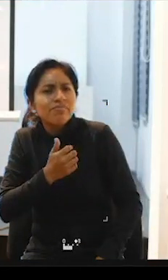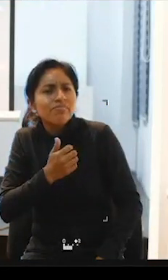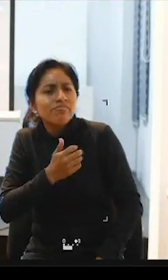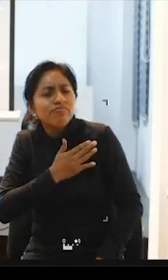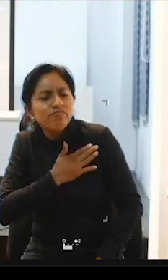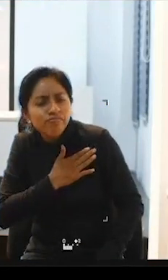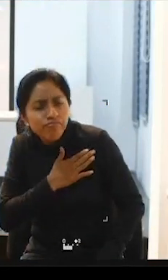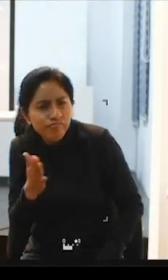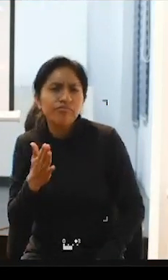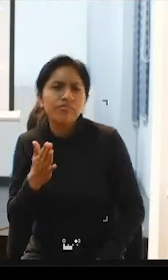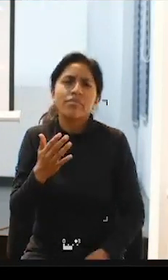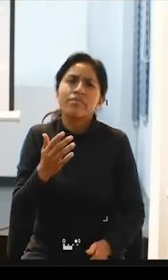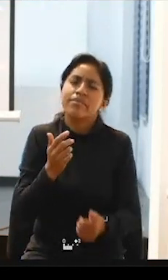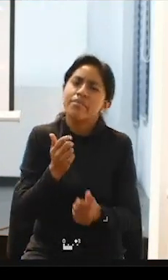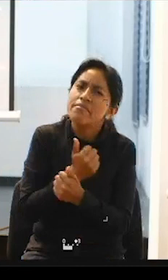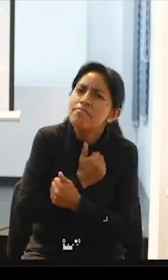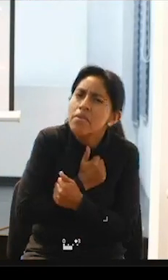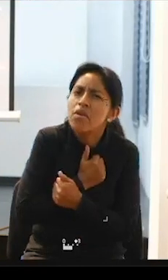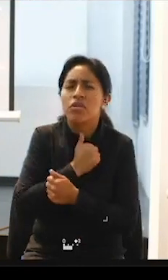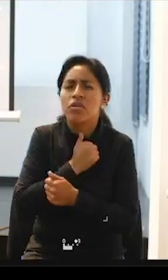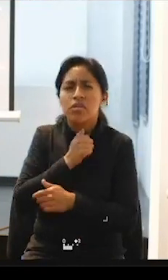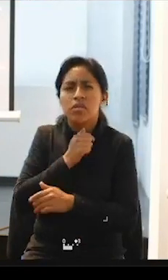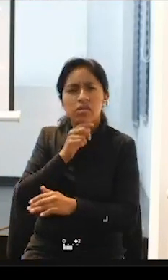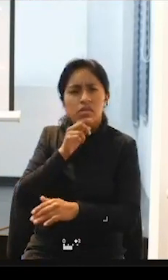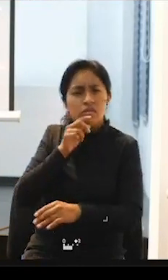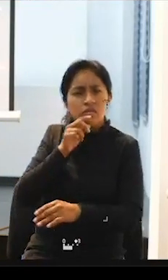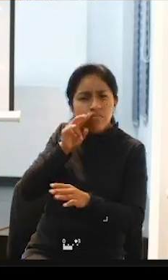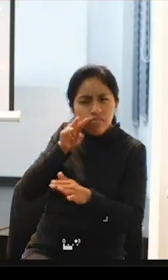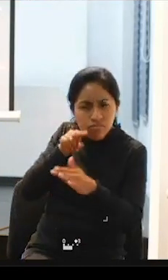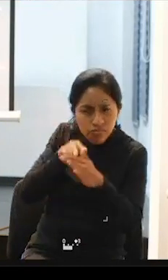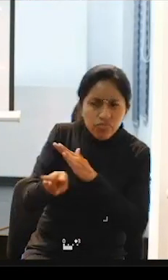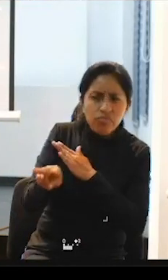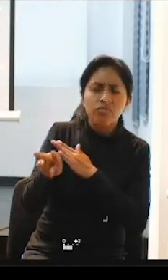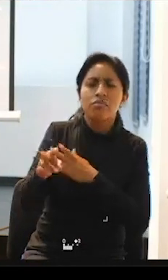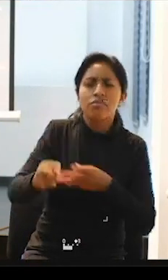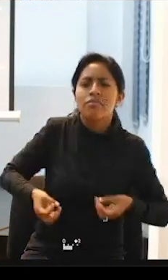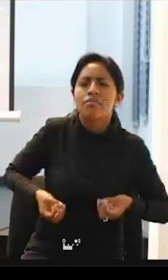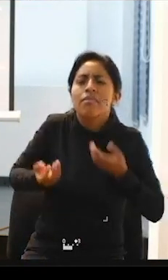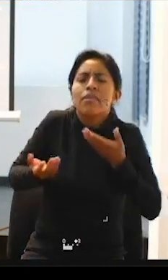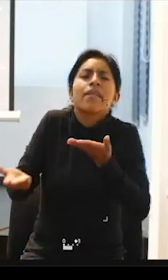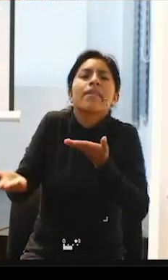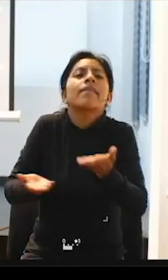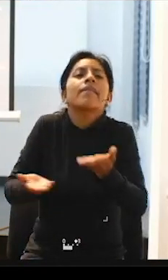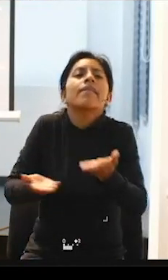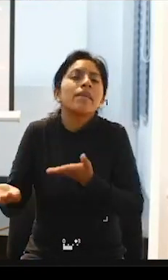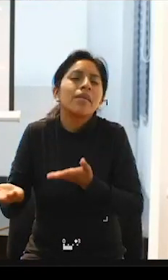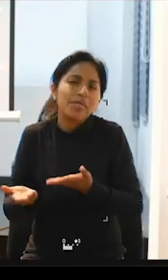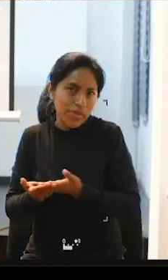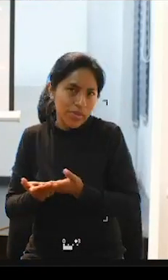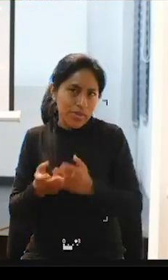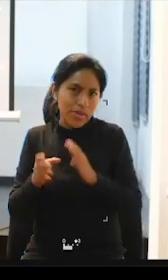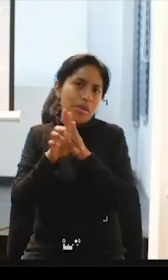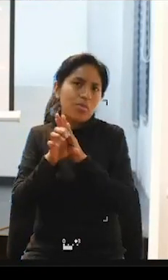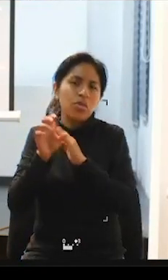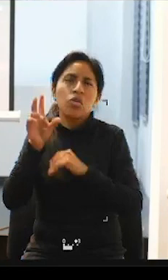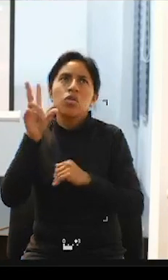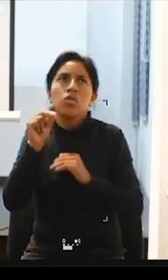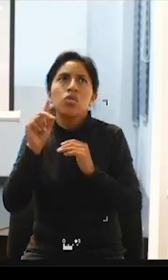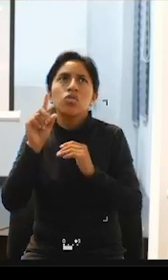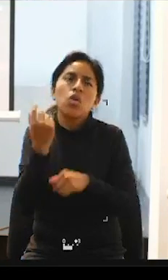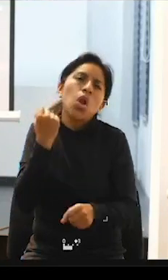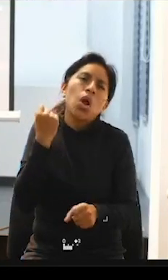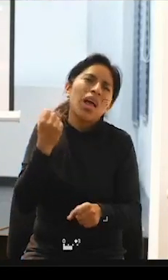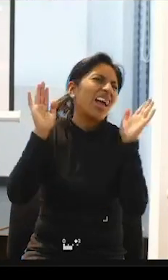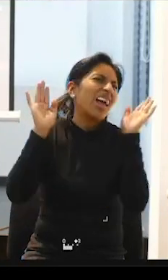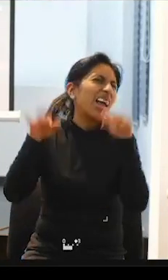verdad con esa mirada que hay que tener para realmente brindar los servicios como se debe no es solamente no es un trabajo